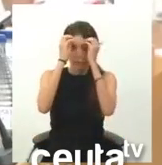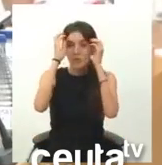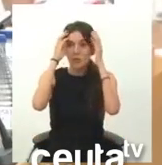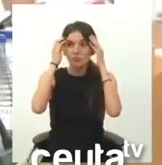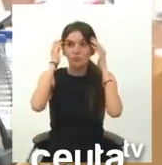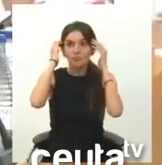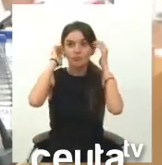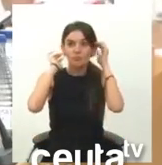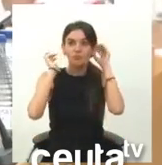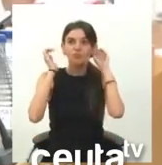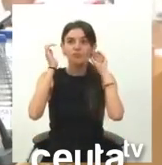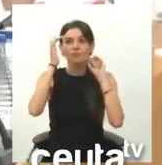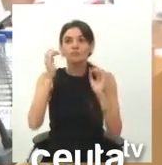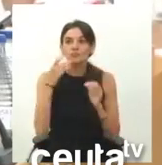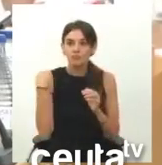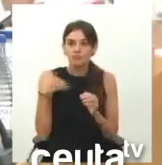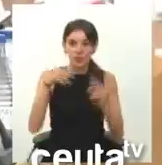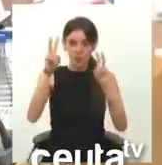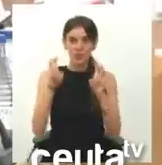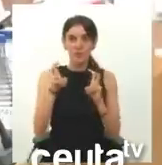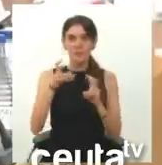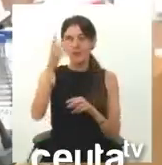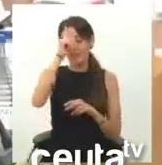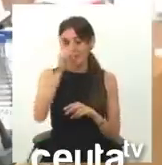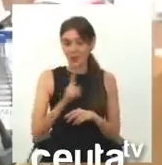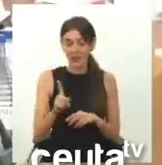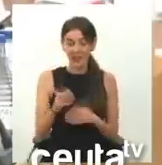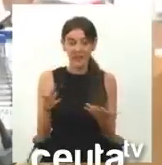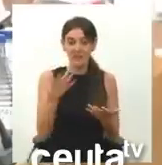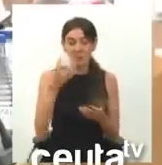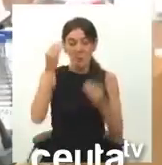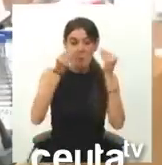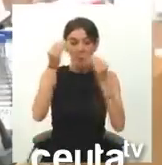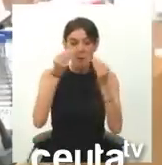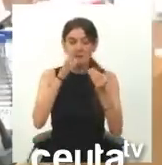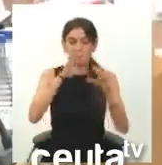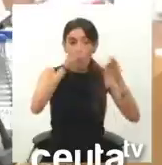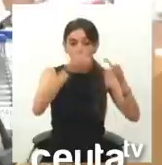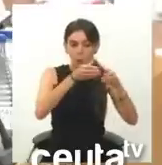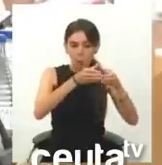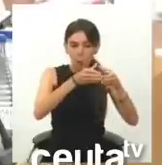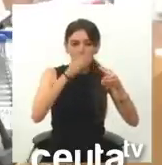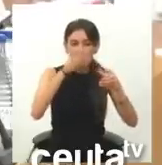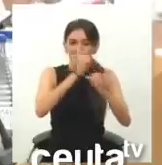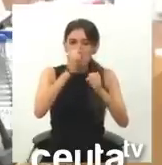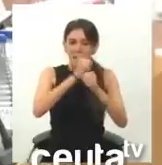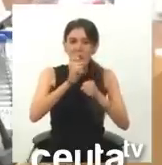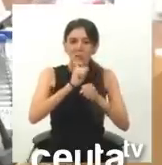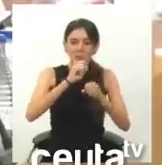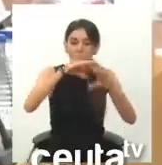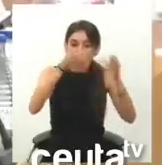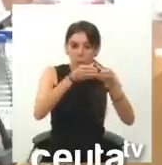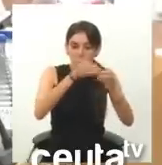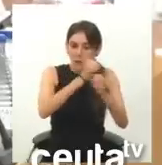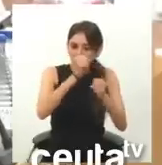Todo lo que ha dicho, como está basado en la ignorancia, porque se piensa que esto es un gueto y que funcionamos como en un gueto,